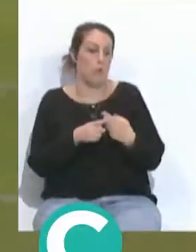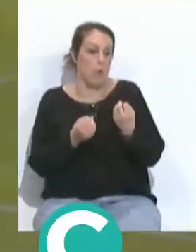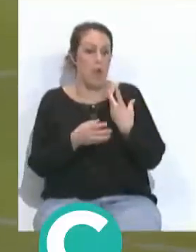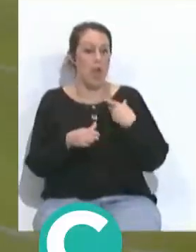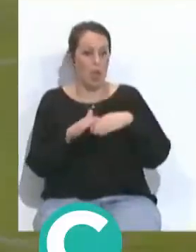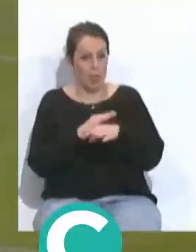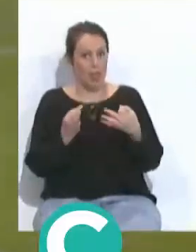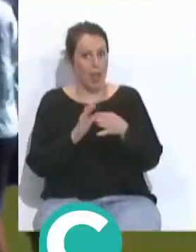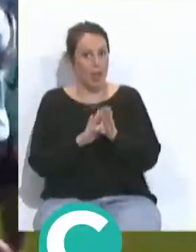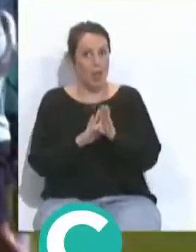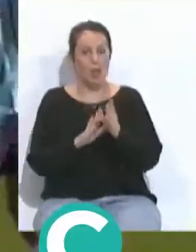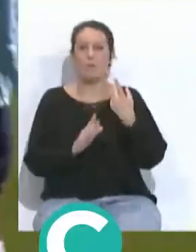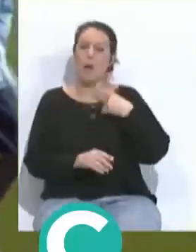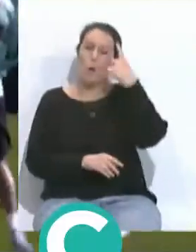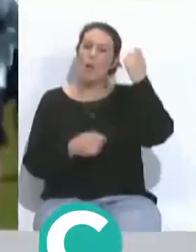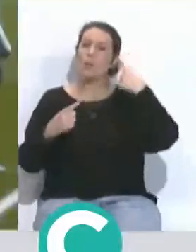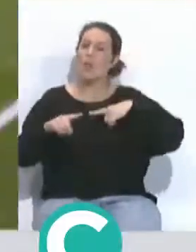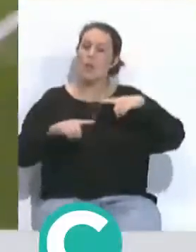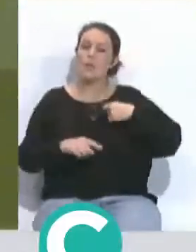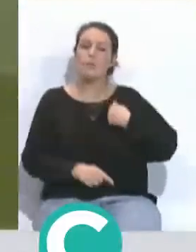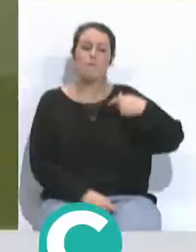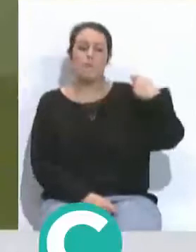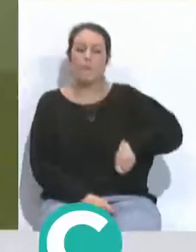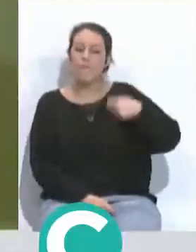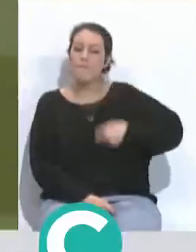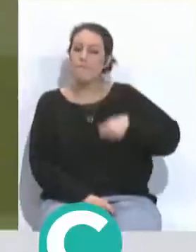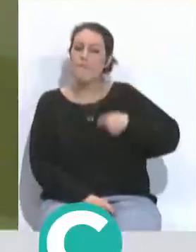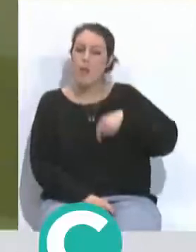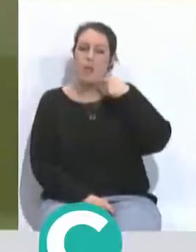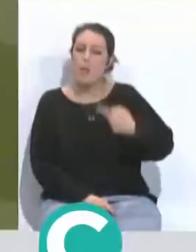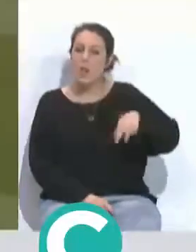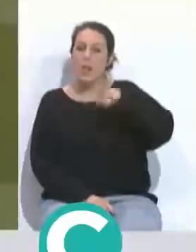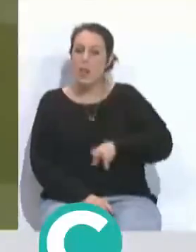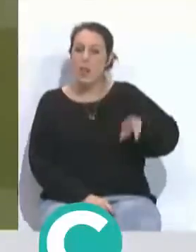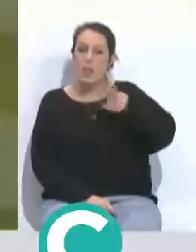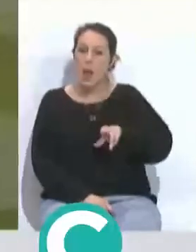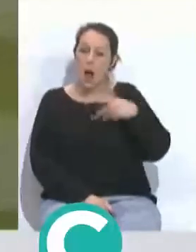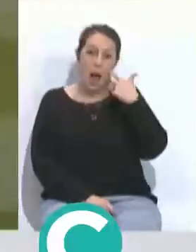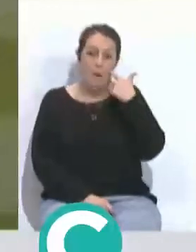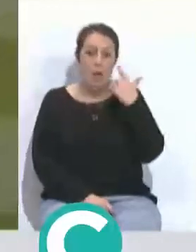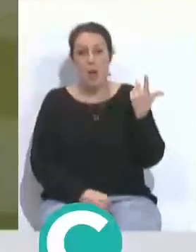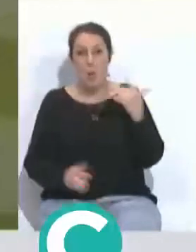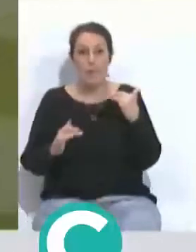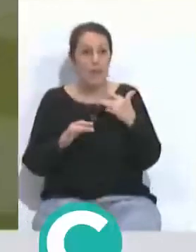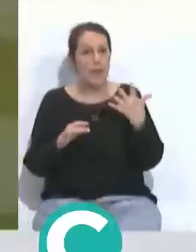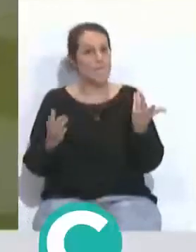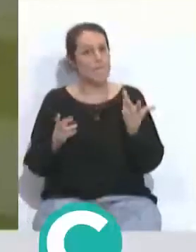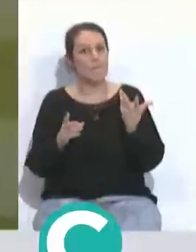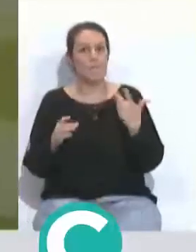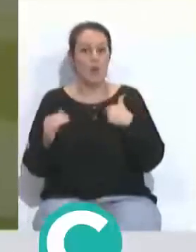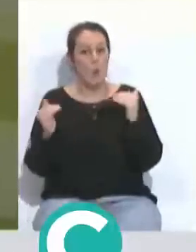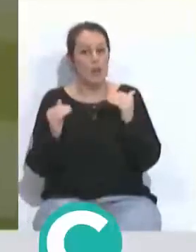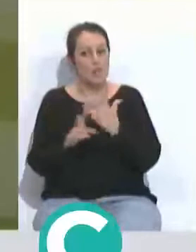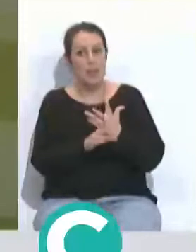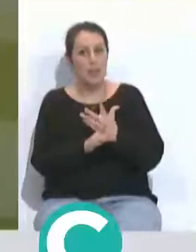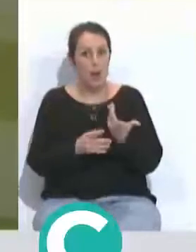Yo recuerdo la lata que le daba a los entrenadores, que yo solo decía, a si jugamos el partidito, y yo